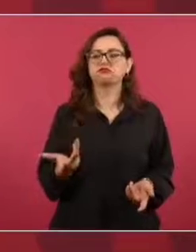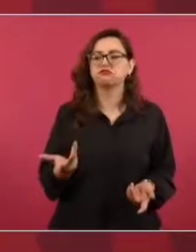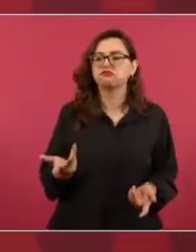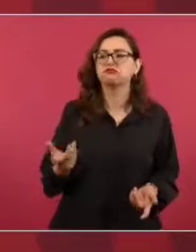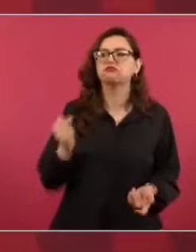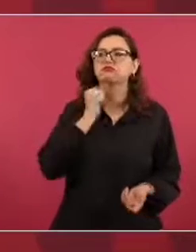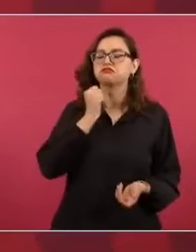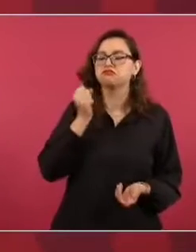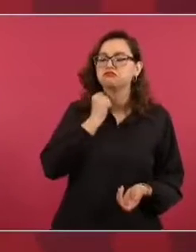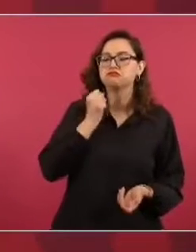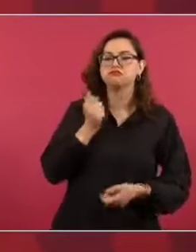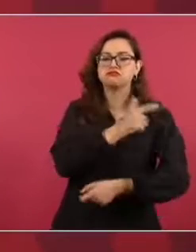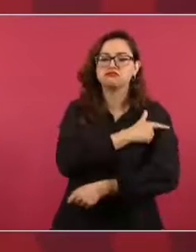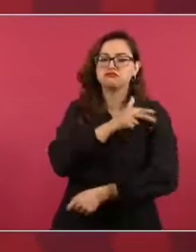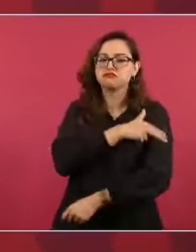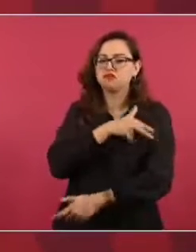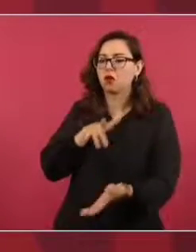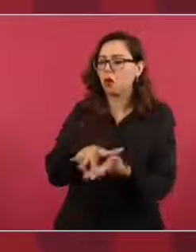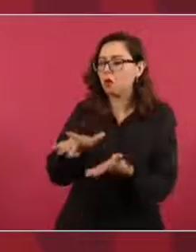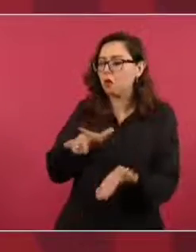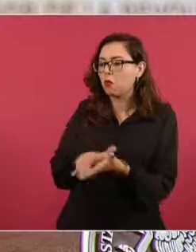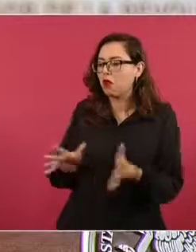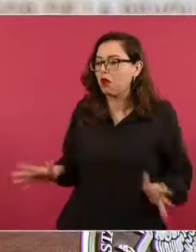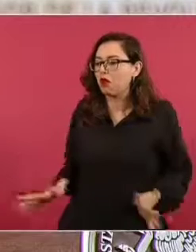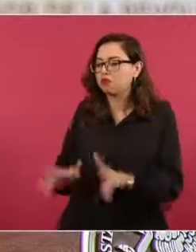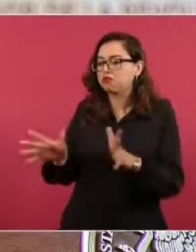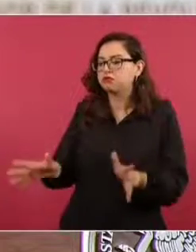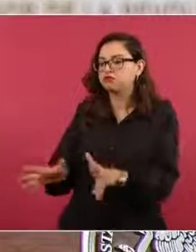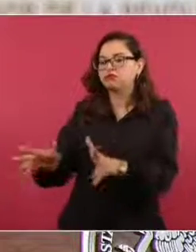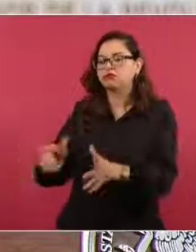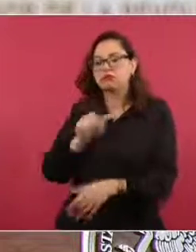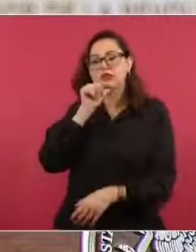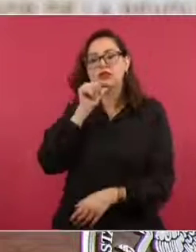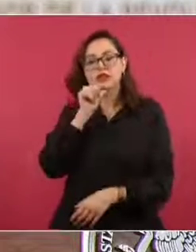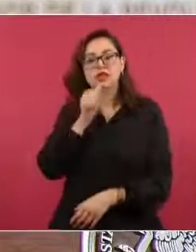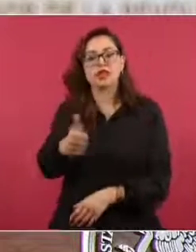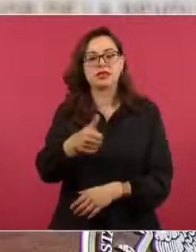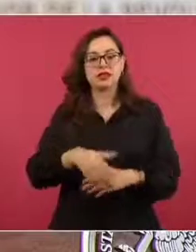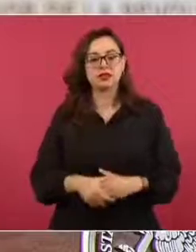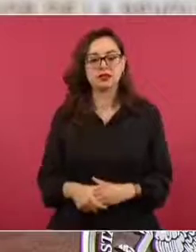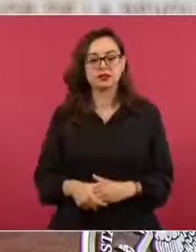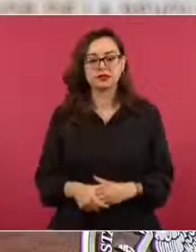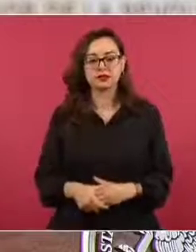porque políticamente